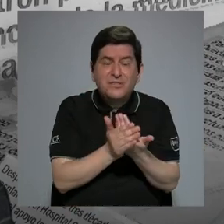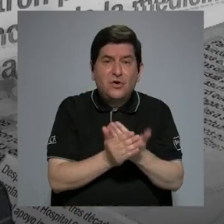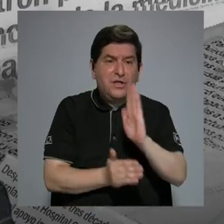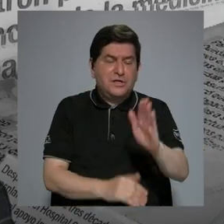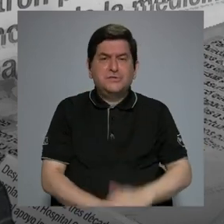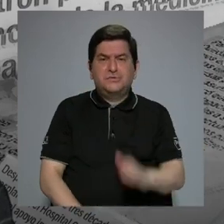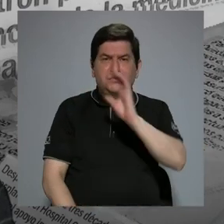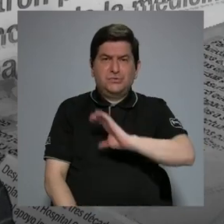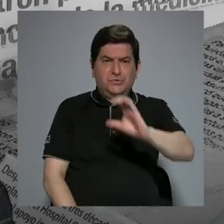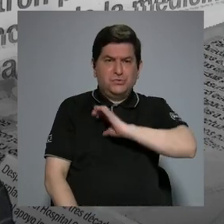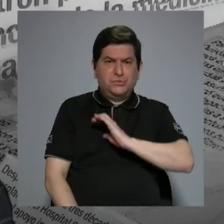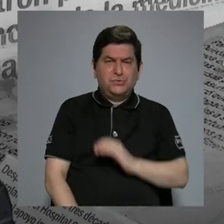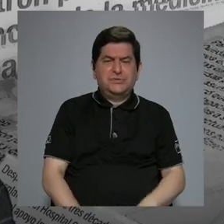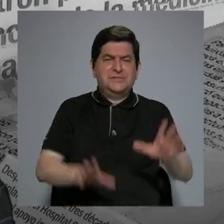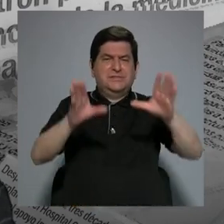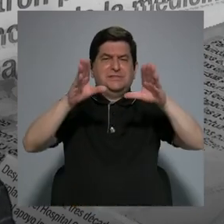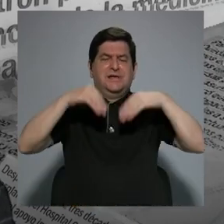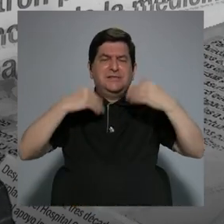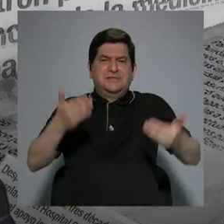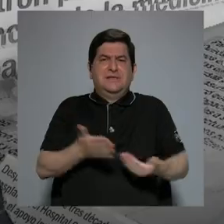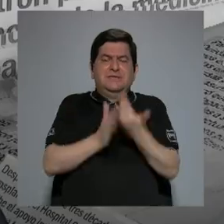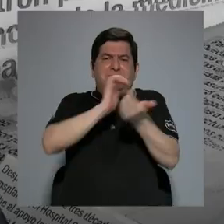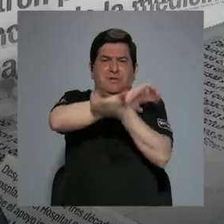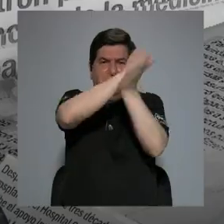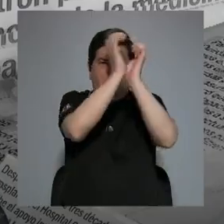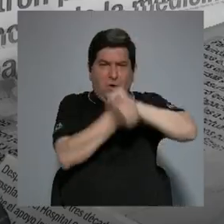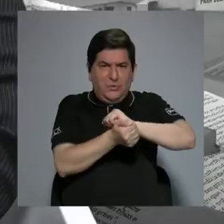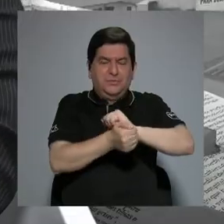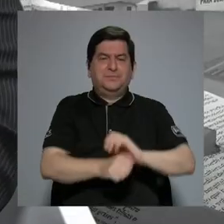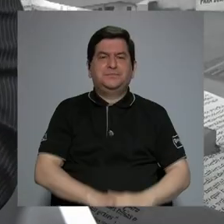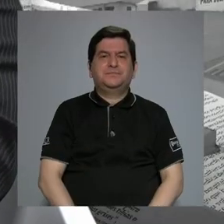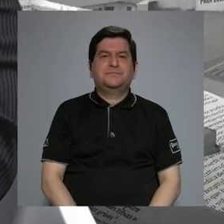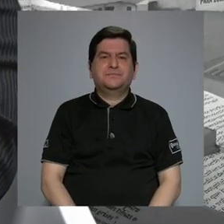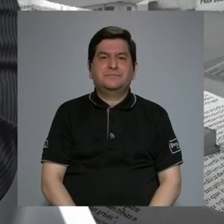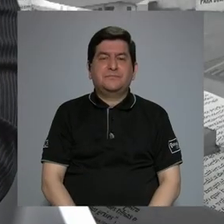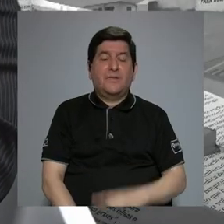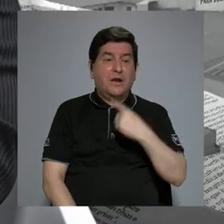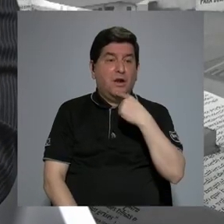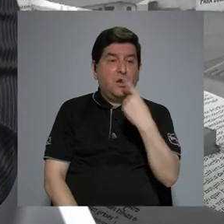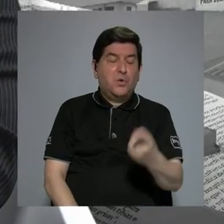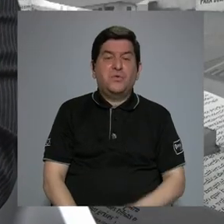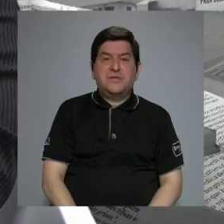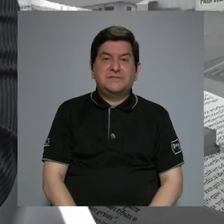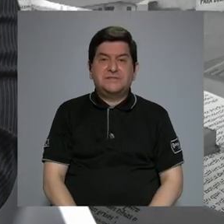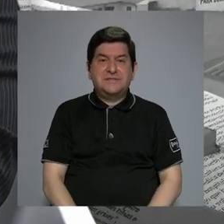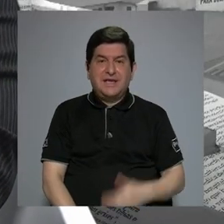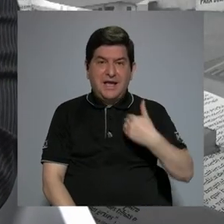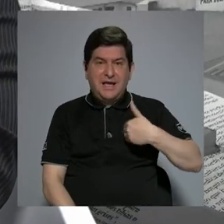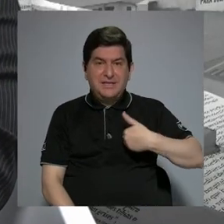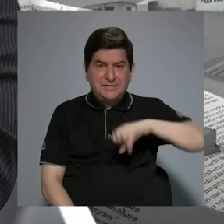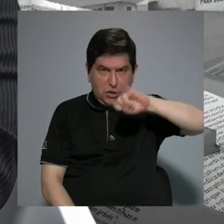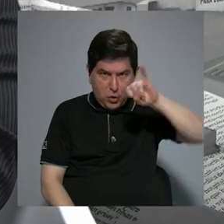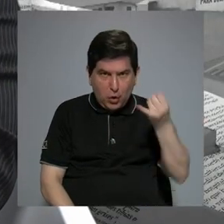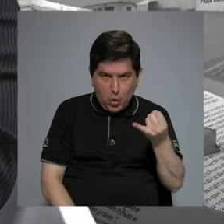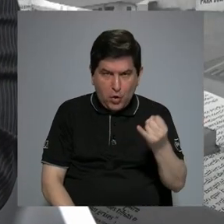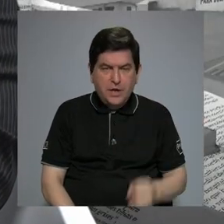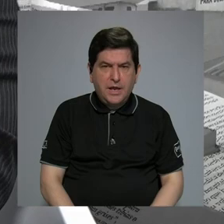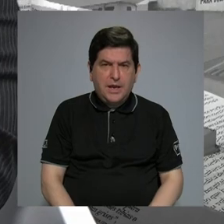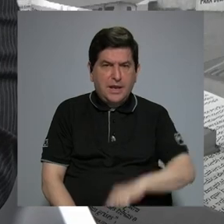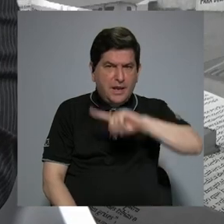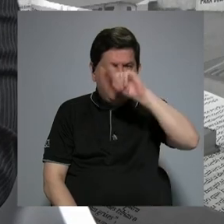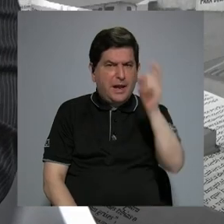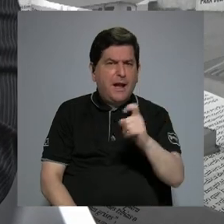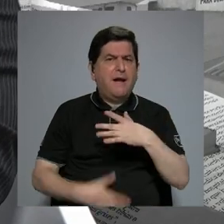dimensiones, se adapte a esas nuevas transformaciones? Como decía don Jorge al inicio, es una pregunta muy interesante,